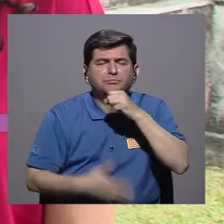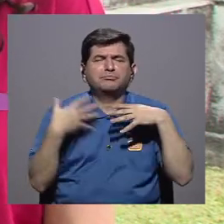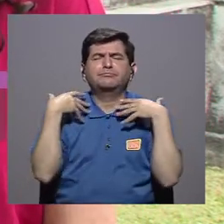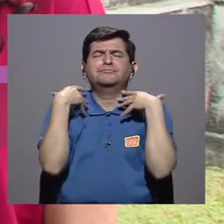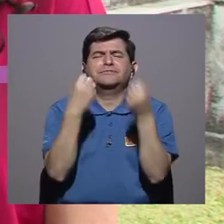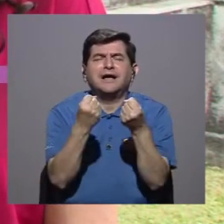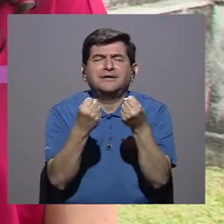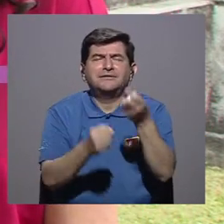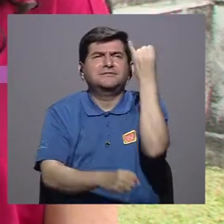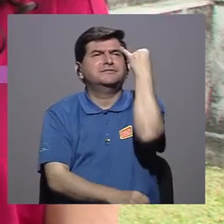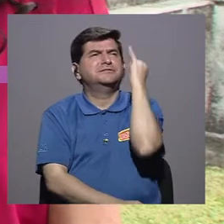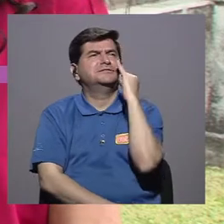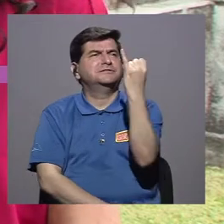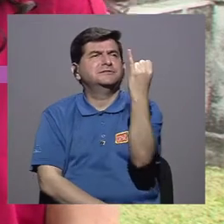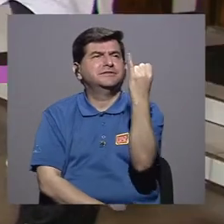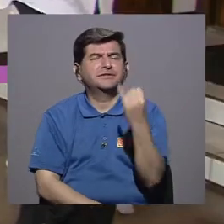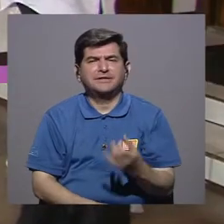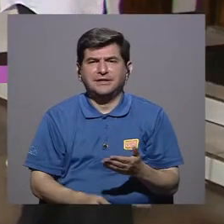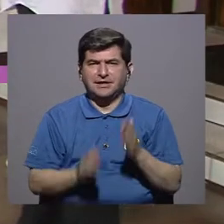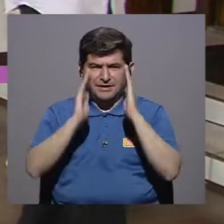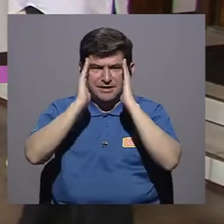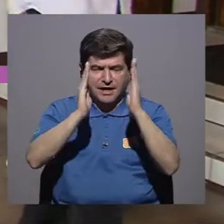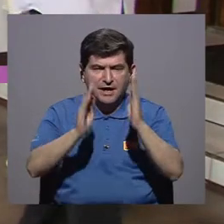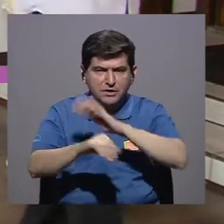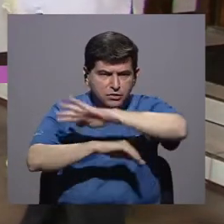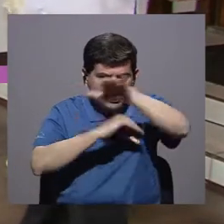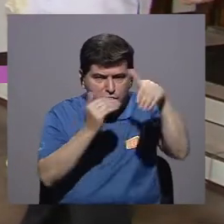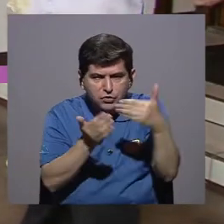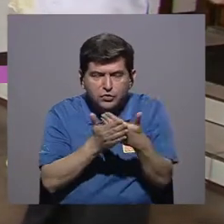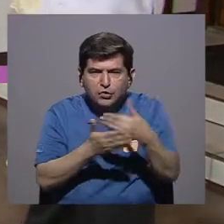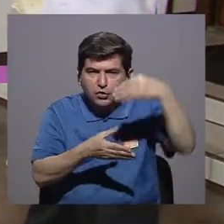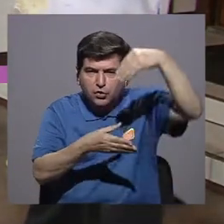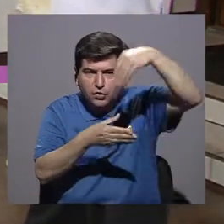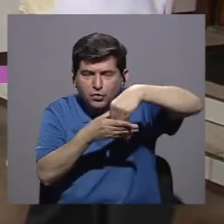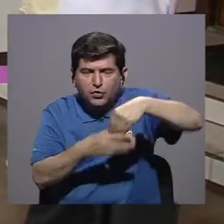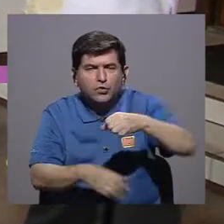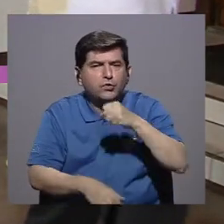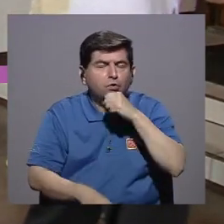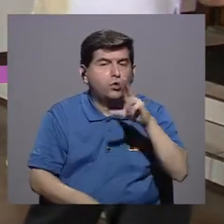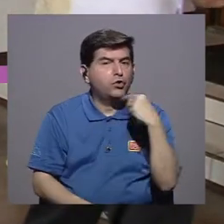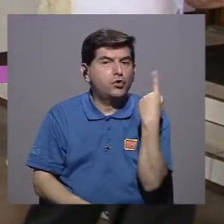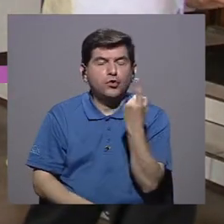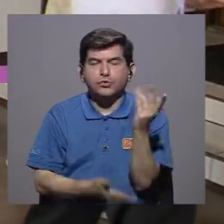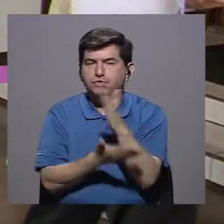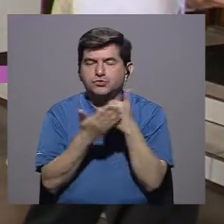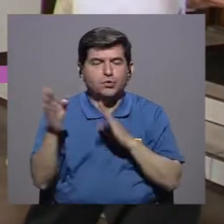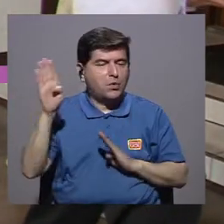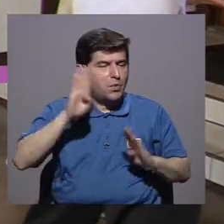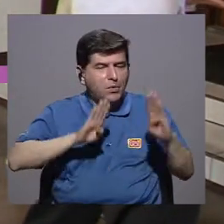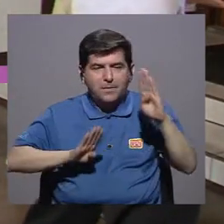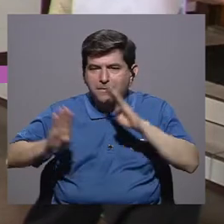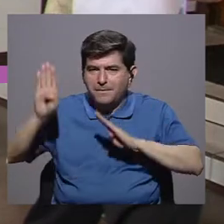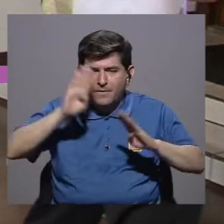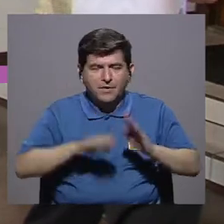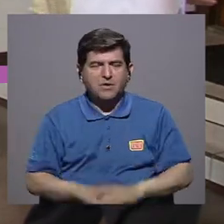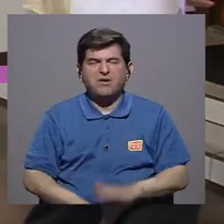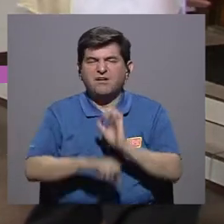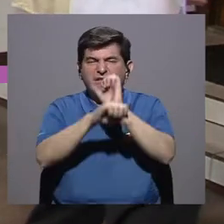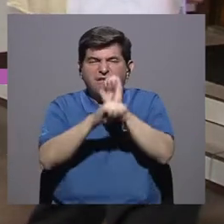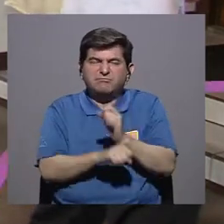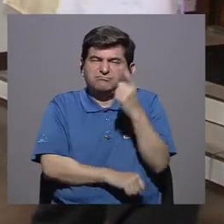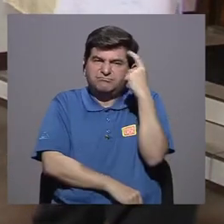saludable, que es un concepto que aborda como la parte integral del envejecimiento y no solo esta parte biológica que estamos